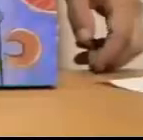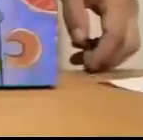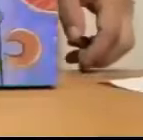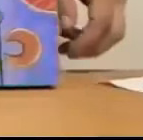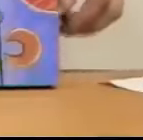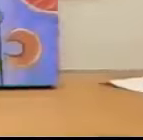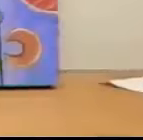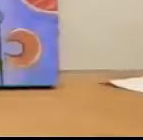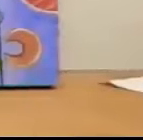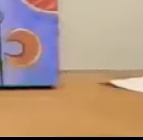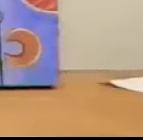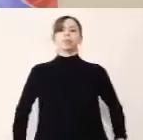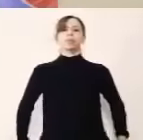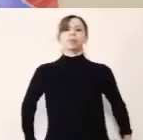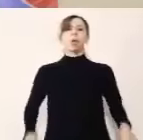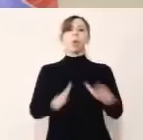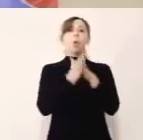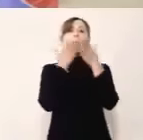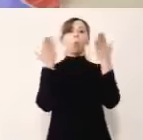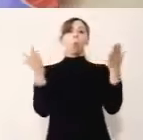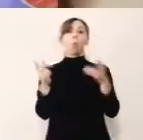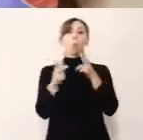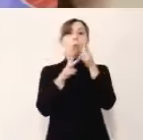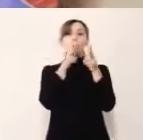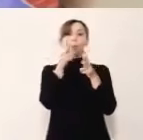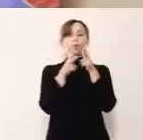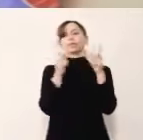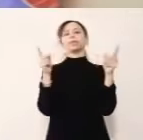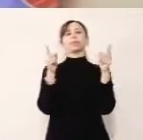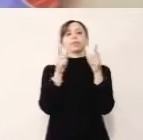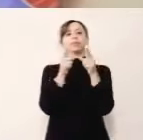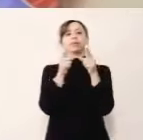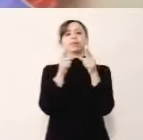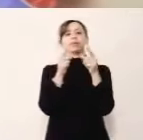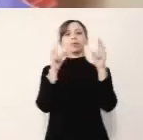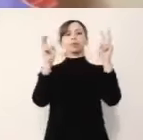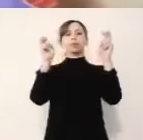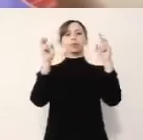Micro cuentos de mi ciudad